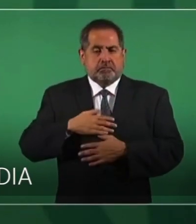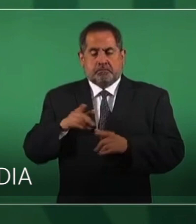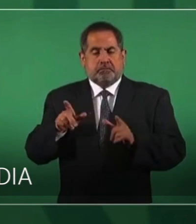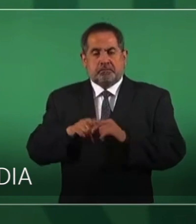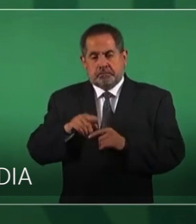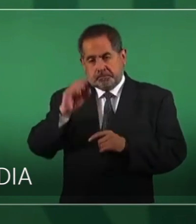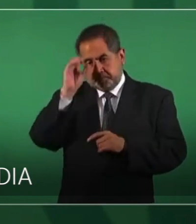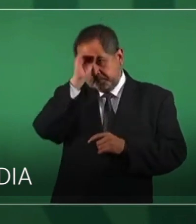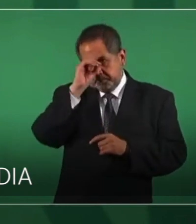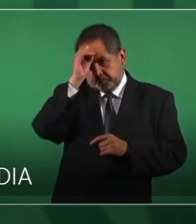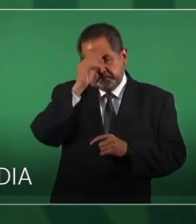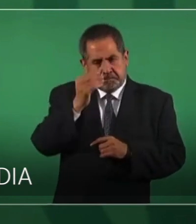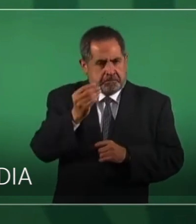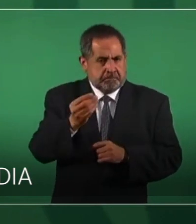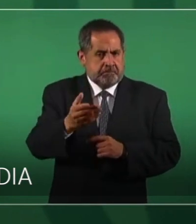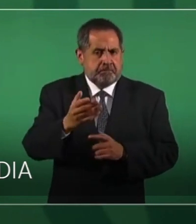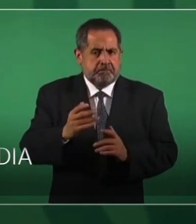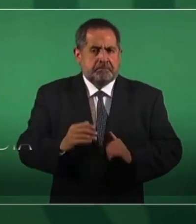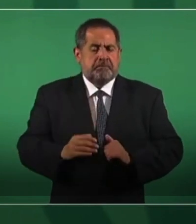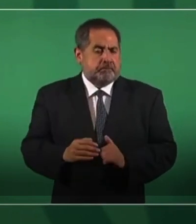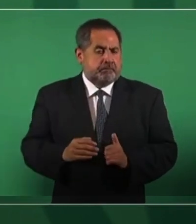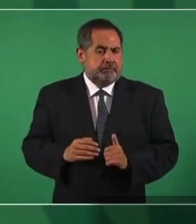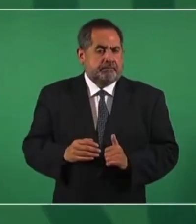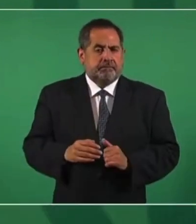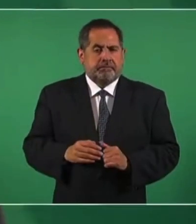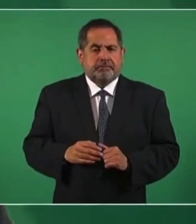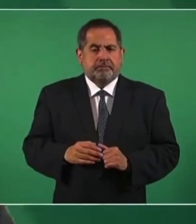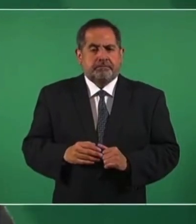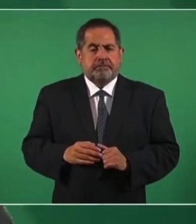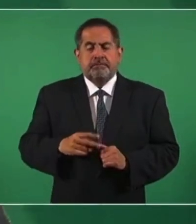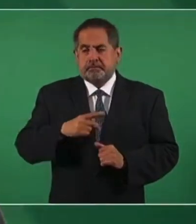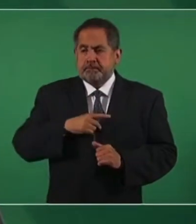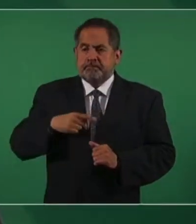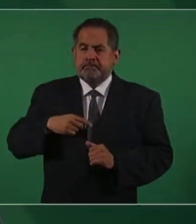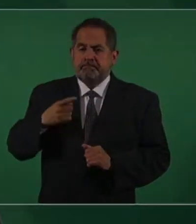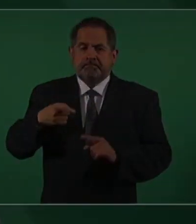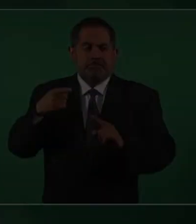porque sí se debe de cuidar.